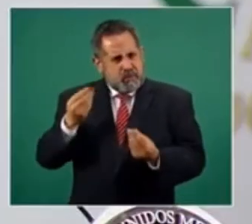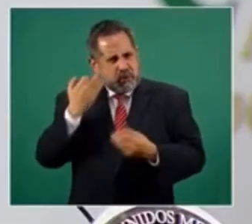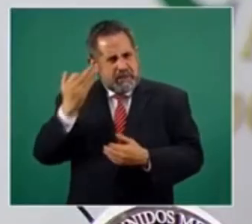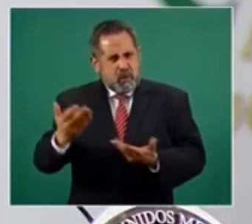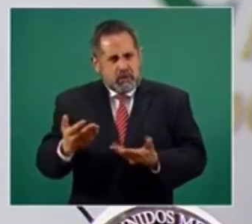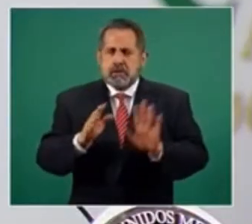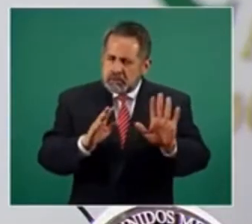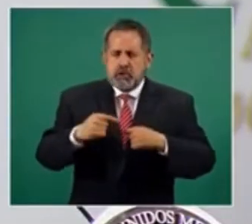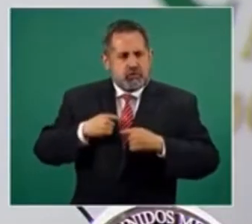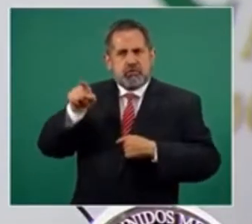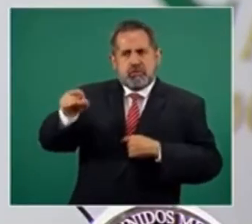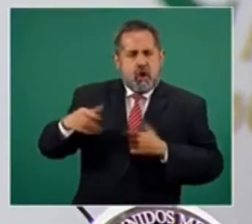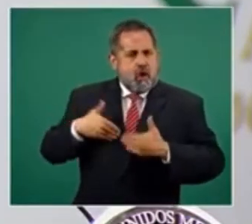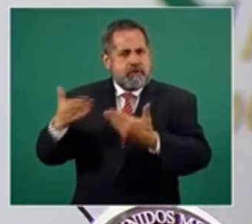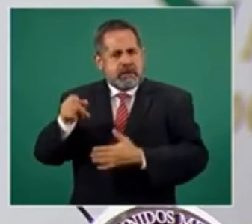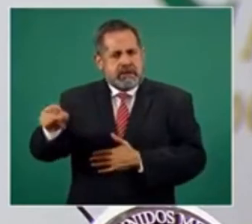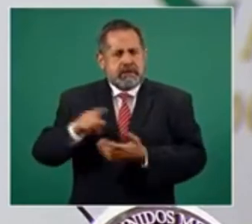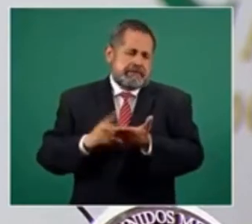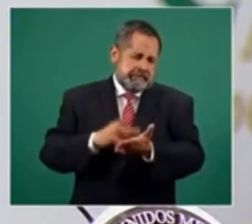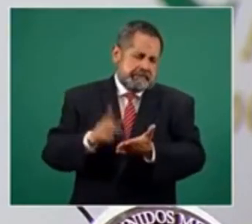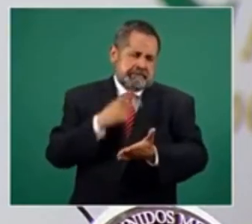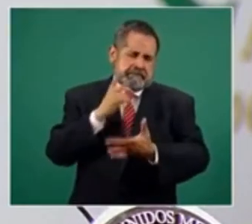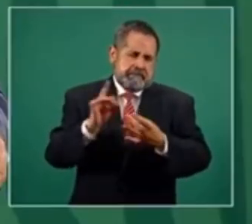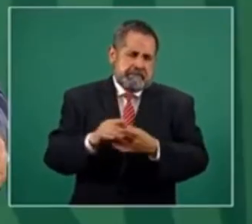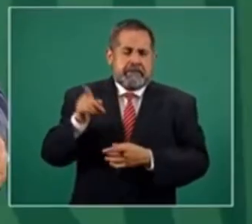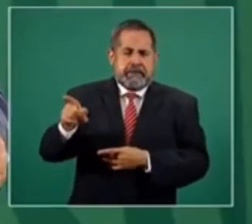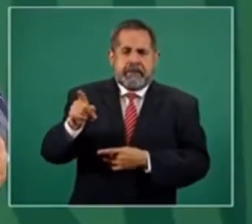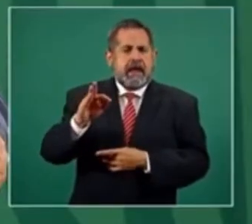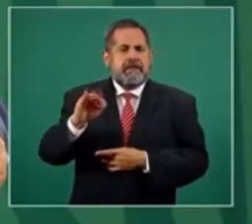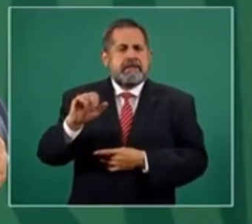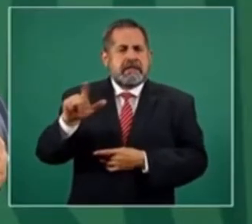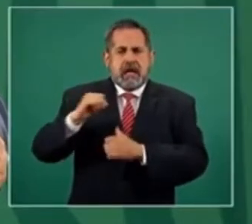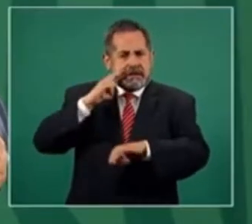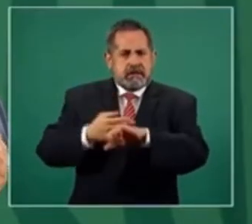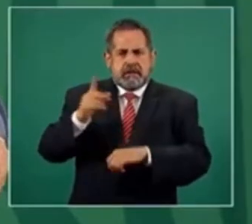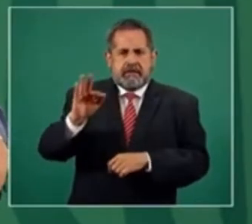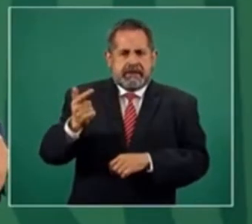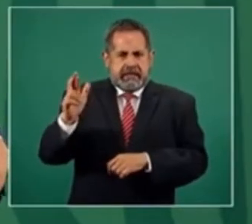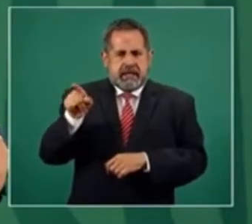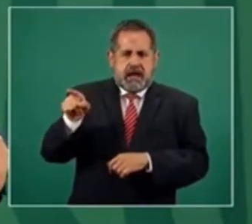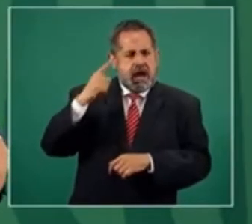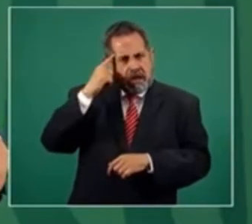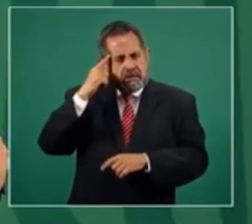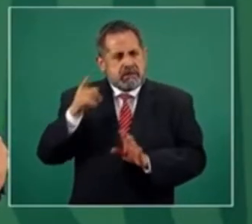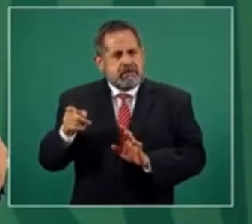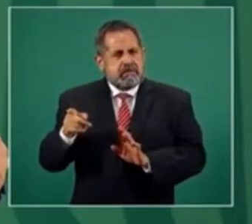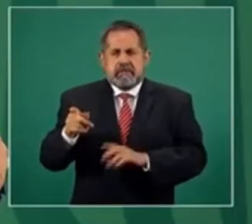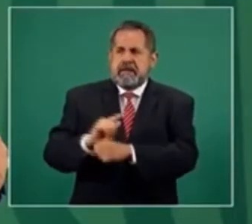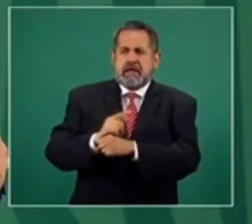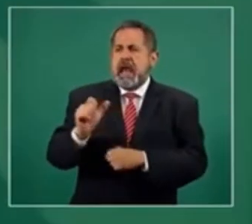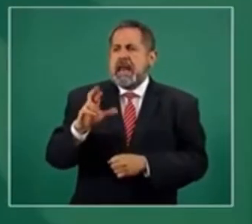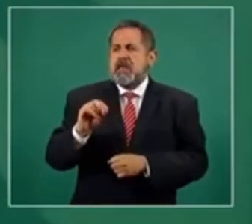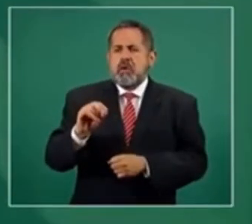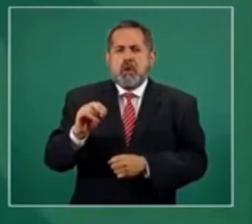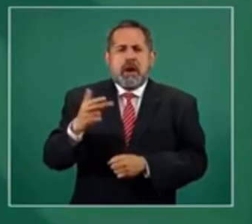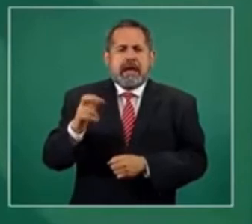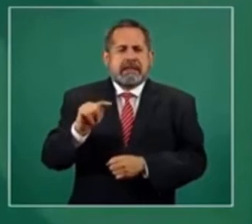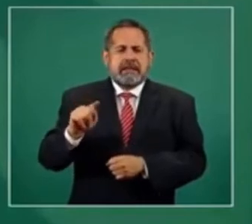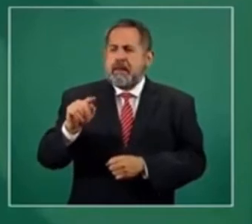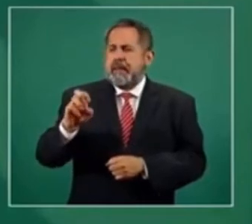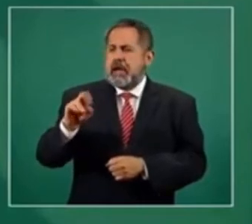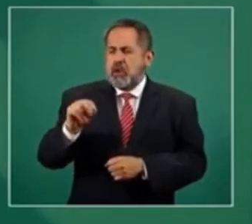Desde luego le tengo confianza, lo he dicho varias veces, al fiscal, al licenciado Alejandro Gersmanero,